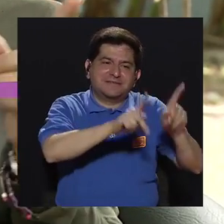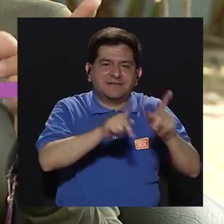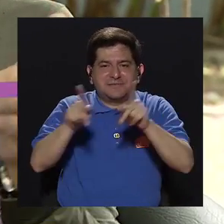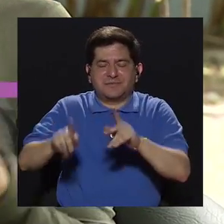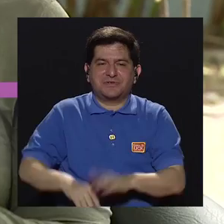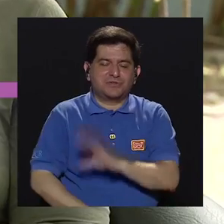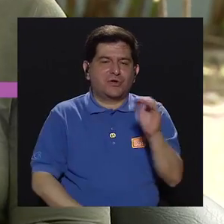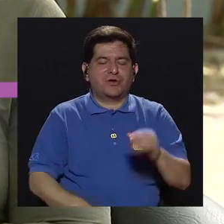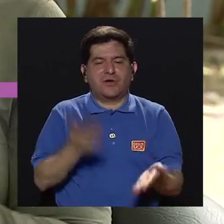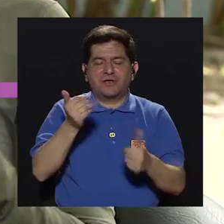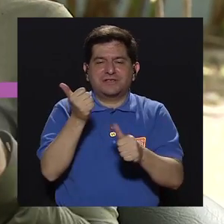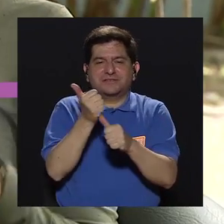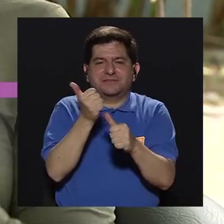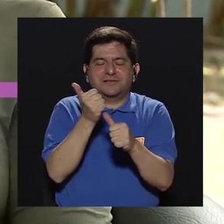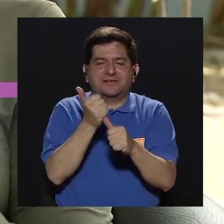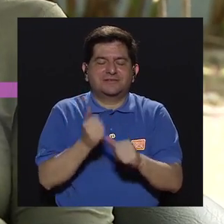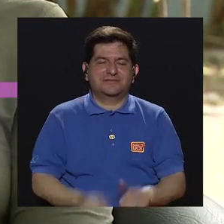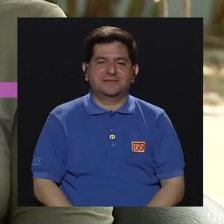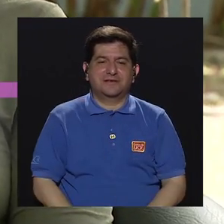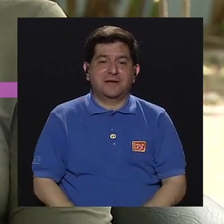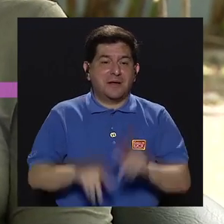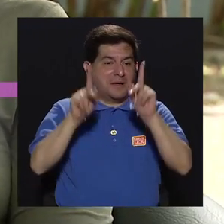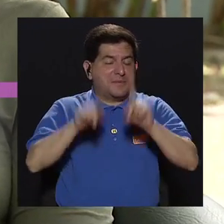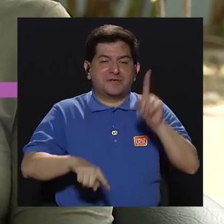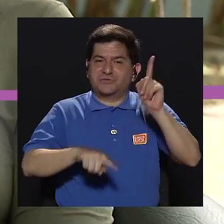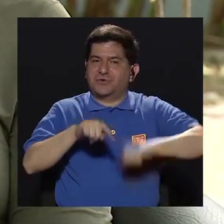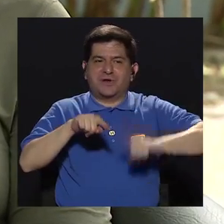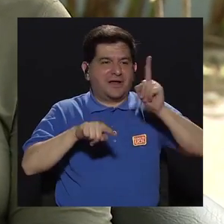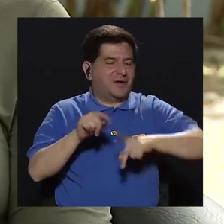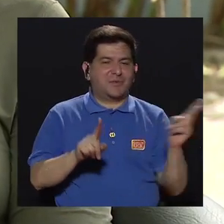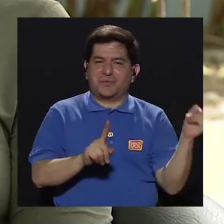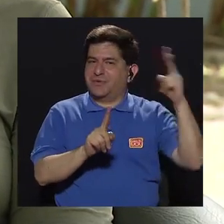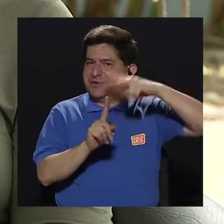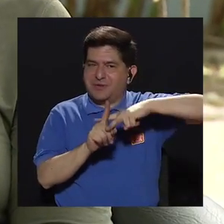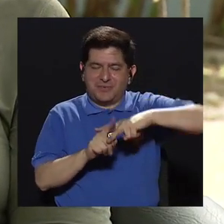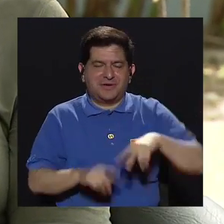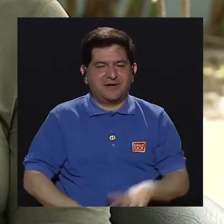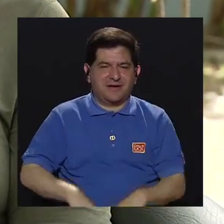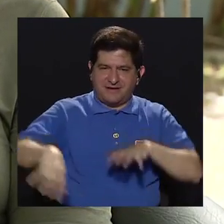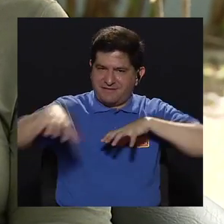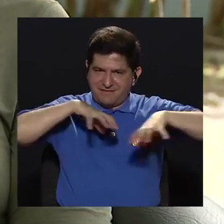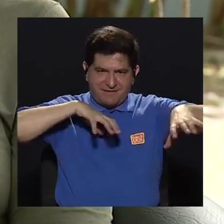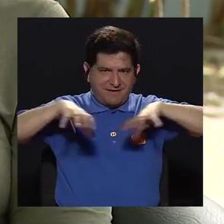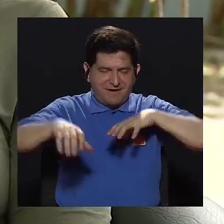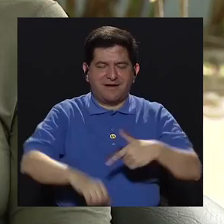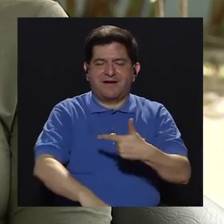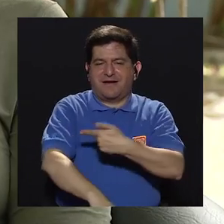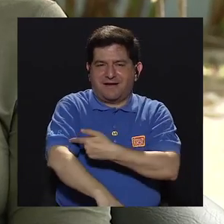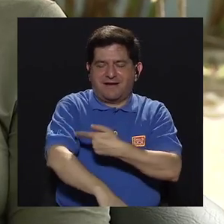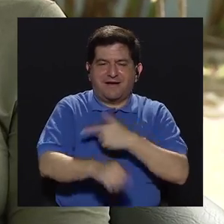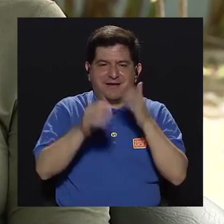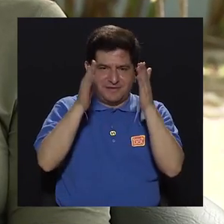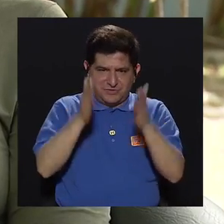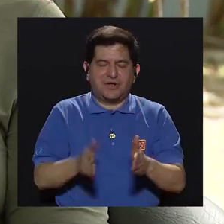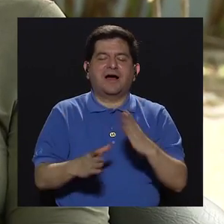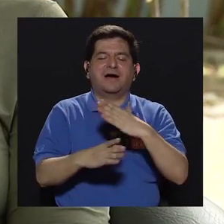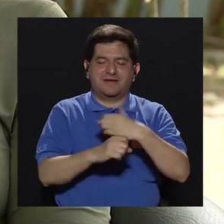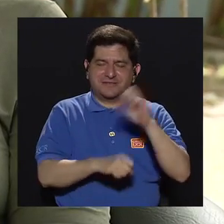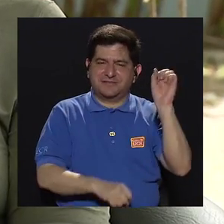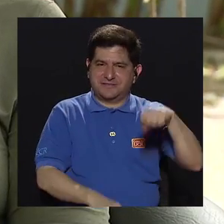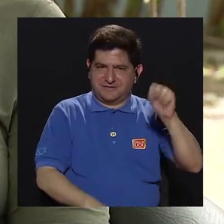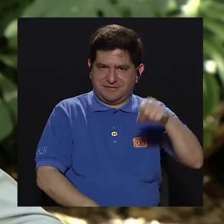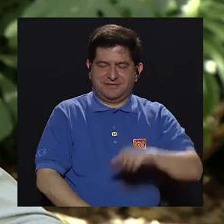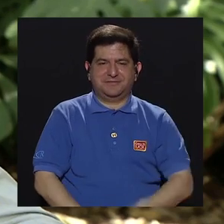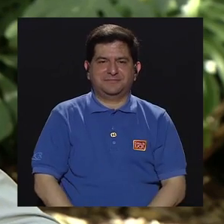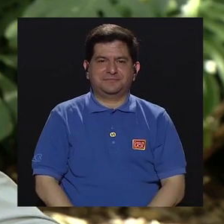pacientes, era el auxiliar, era alguna otra persona que no puede ejecutar los actos de enfermería que puede ejecutar